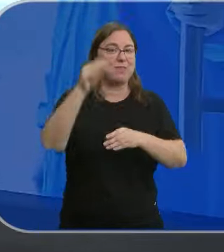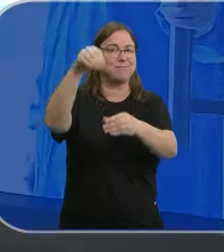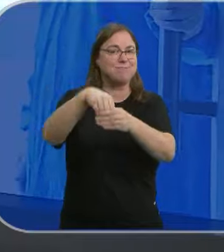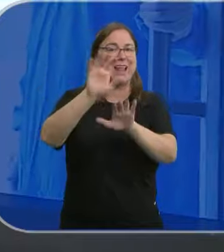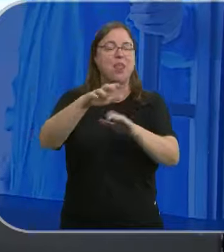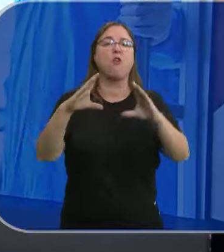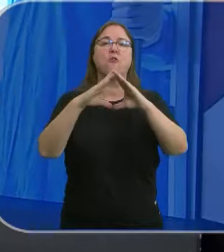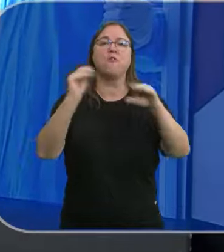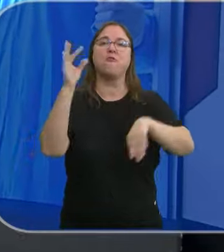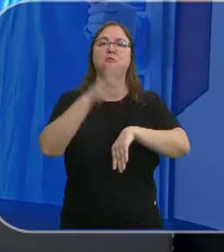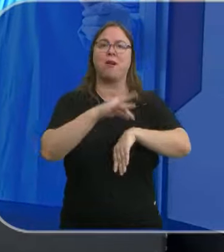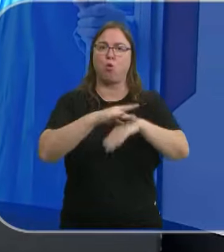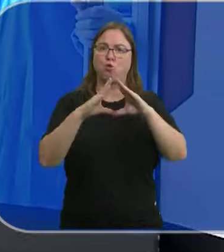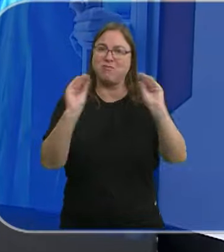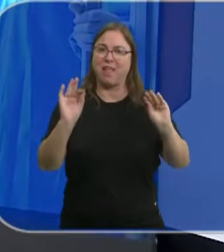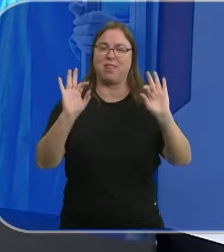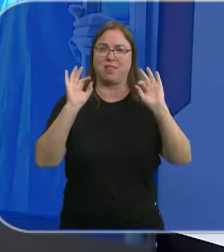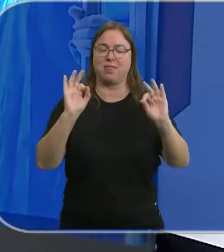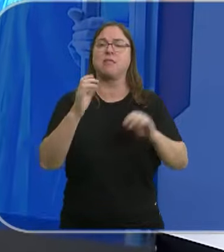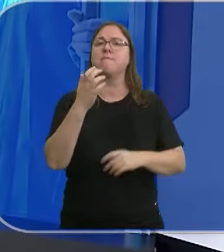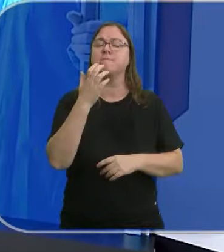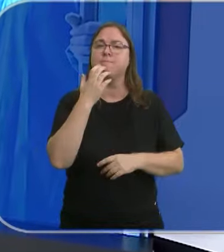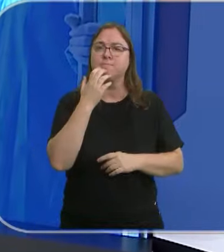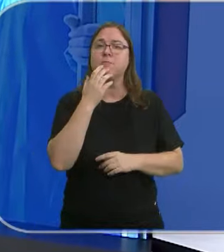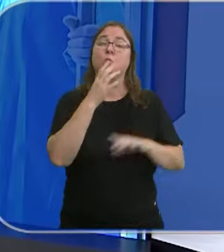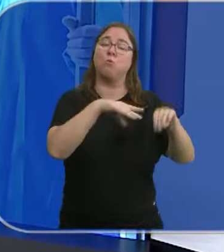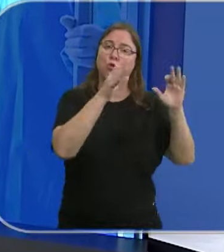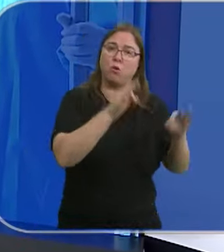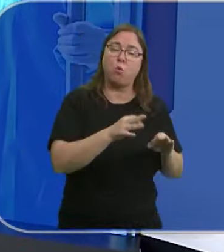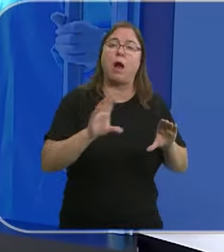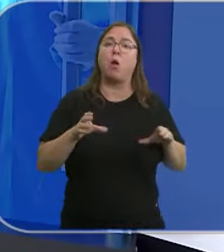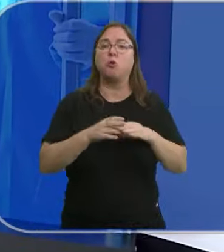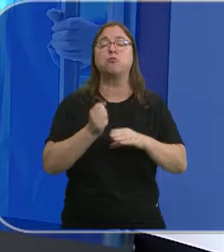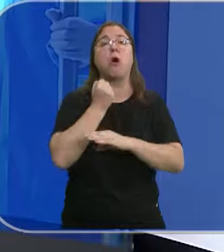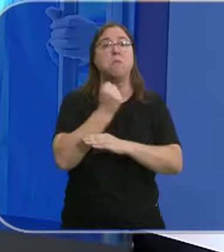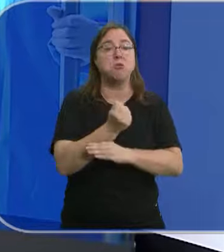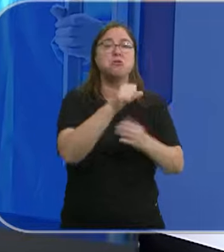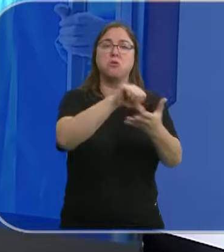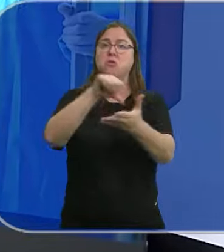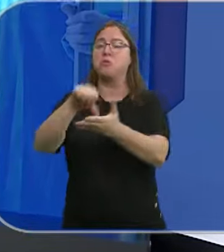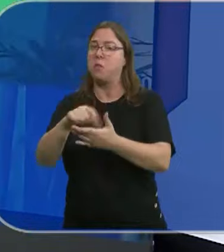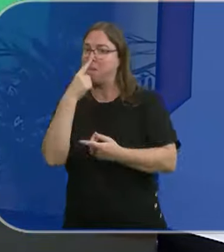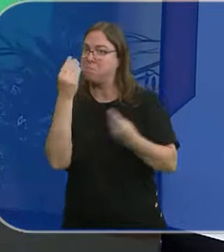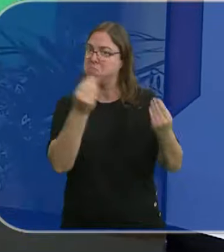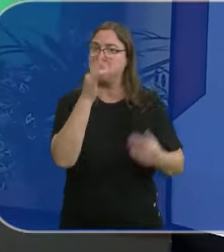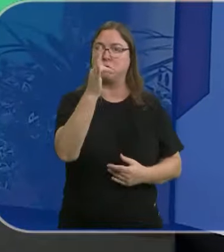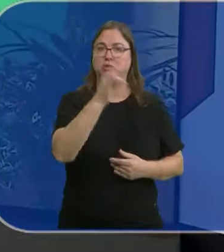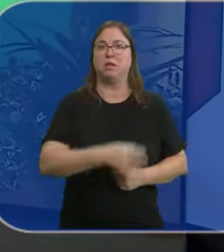facultad de medicina al igual que Burgos. La Junta respalda estas opciones y en las ciudades se respira optimismo. ¿Estáis lo zano?